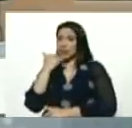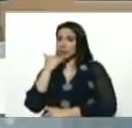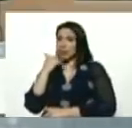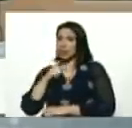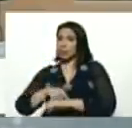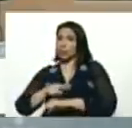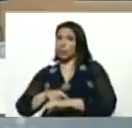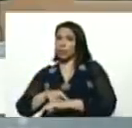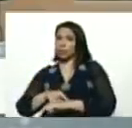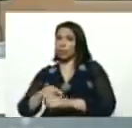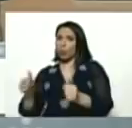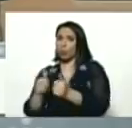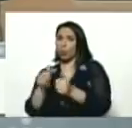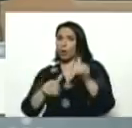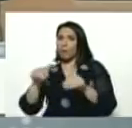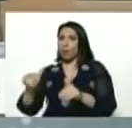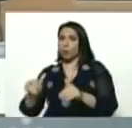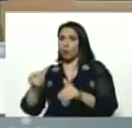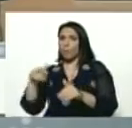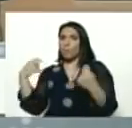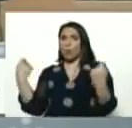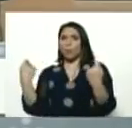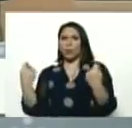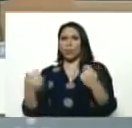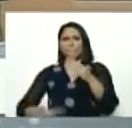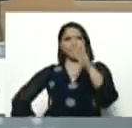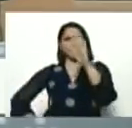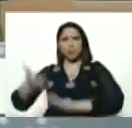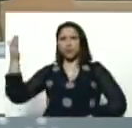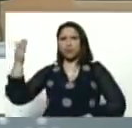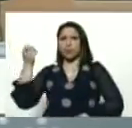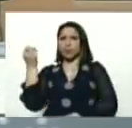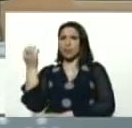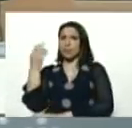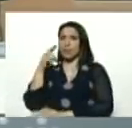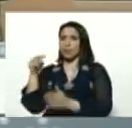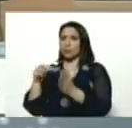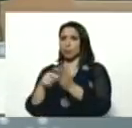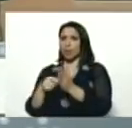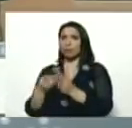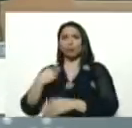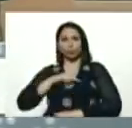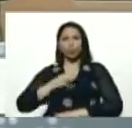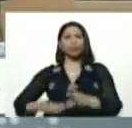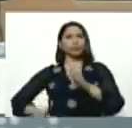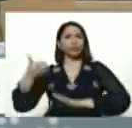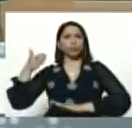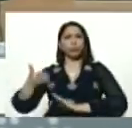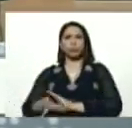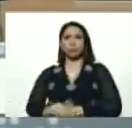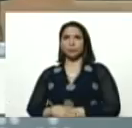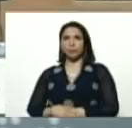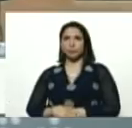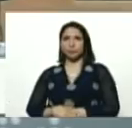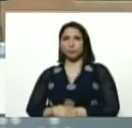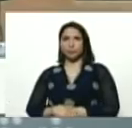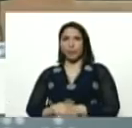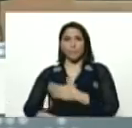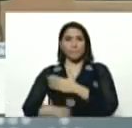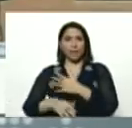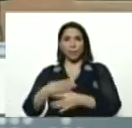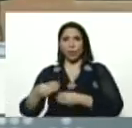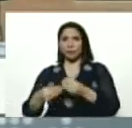momento, que con el voto popular, vamos a sacarlos, la asamblea nacional, los vamos a sacar, y vamos a hacer, un gran